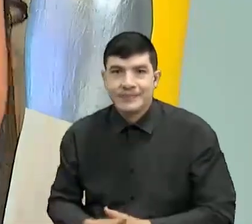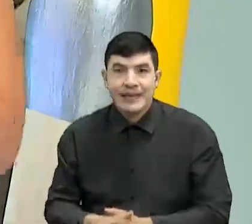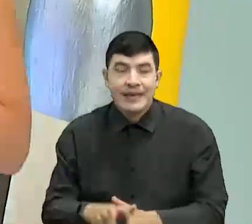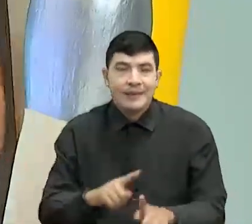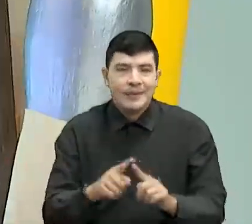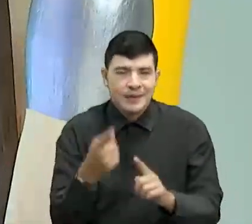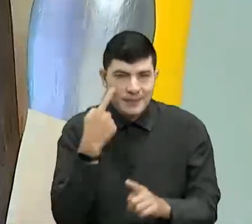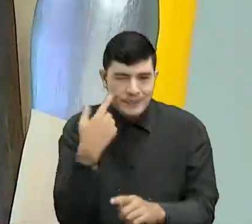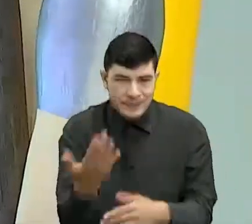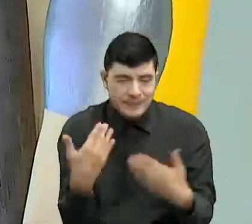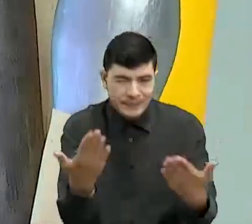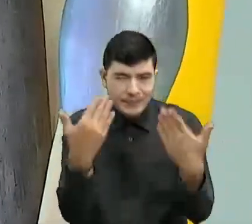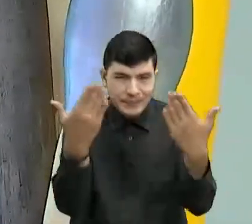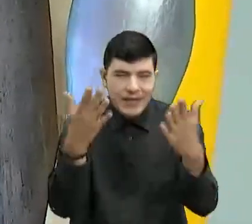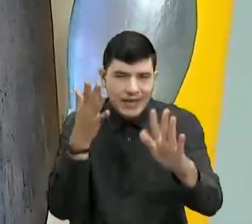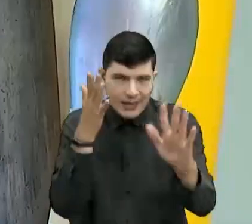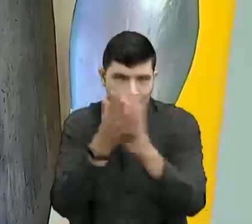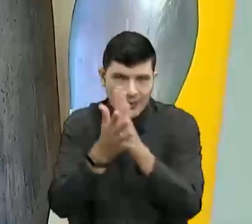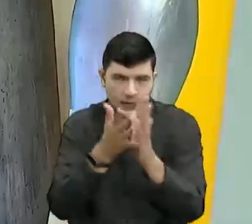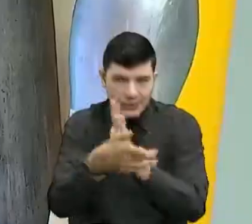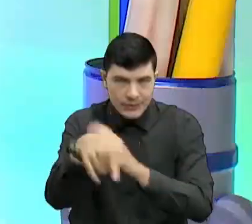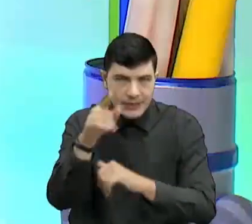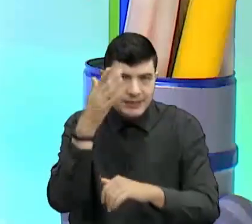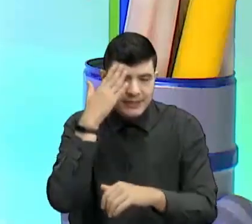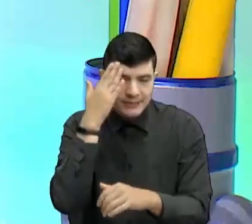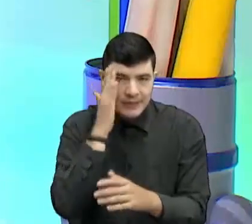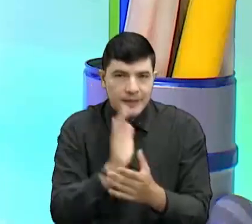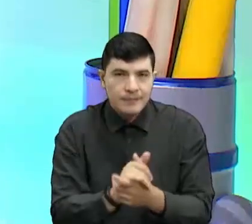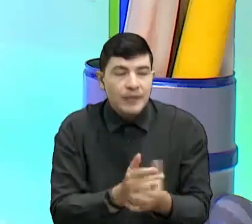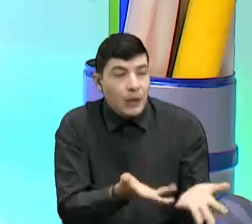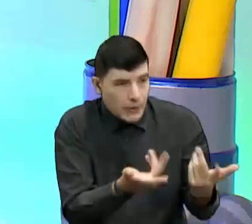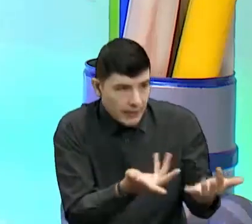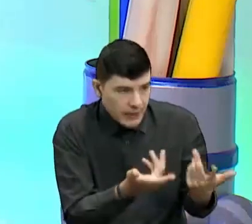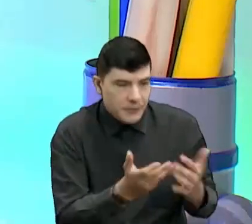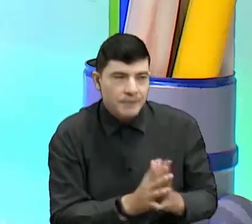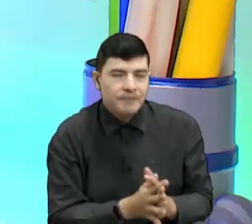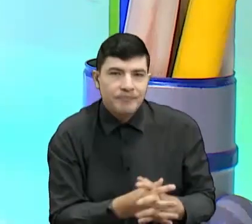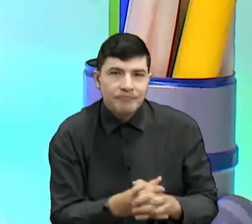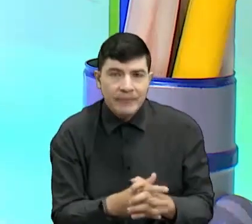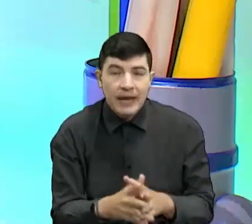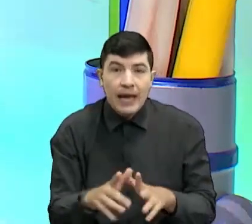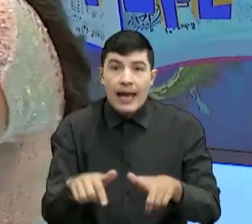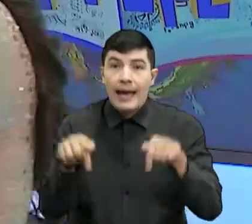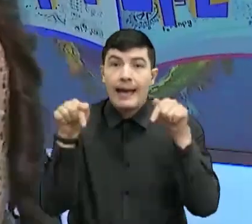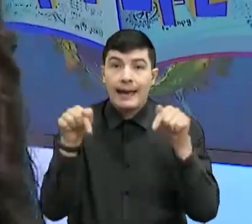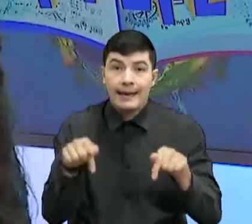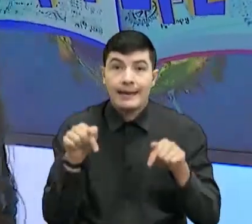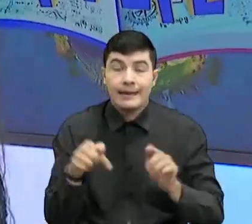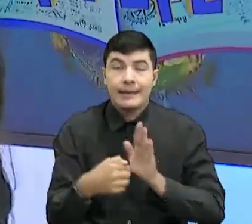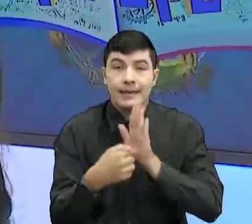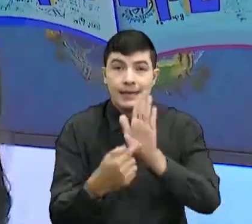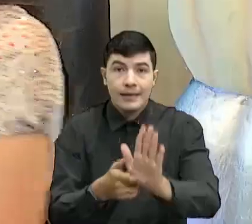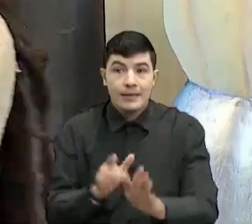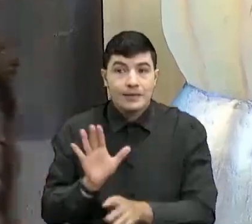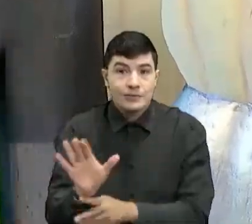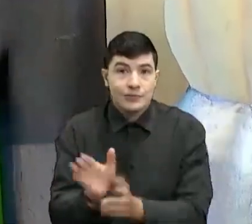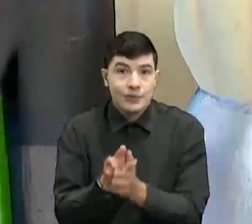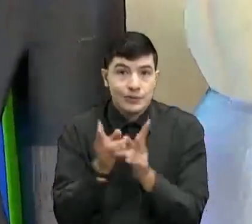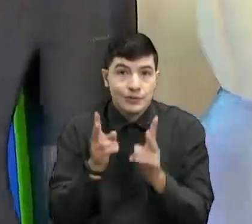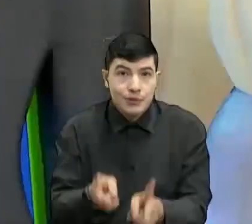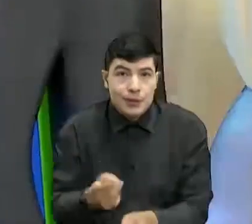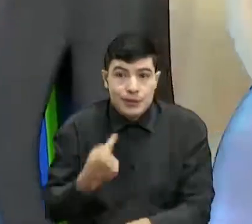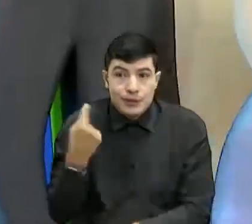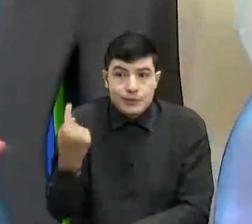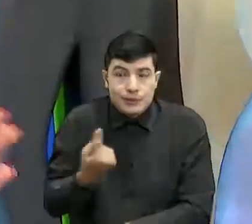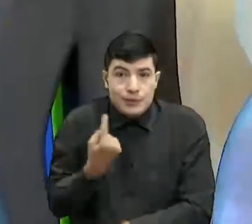le cuento, venga como para empaparlo del tema, ¿sí? Sí, cuénteme. Imagínense que nosotros acá también tenemos una sección porque es que los chicos no solamente se quedan con lo que